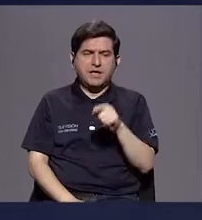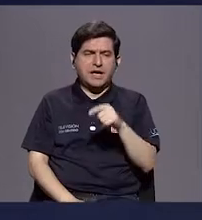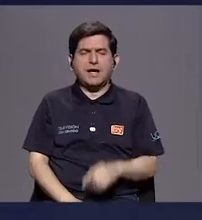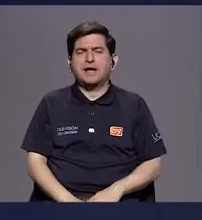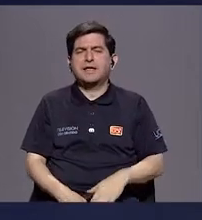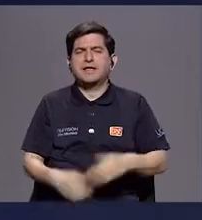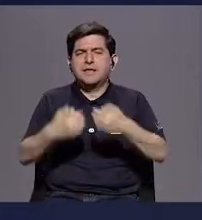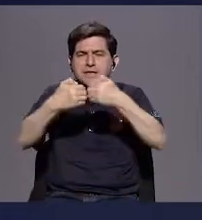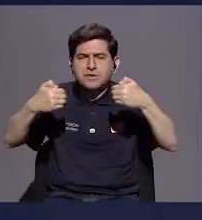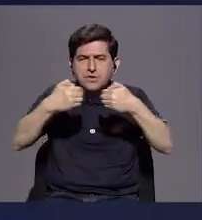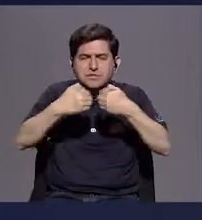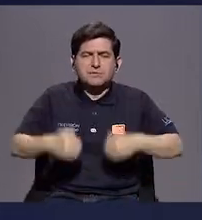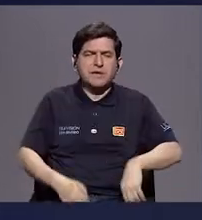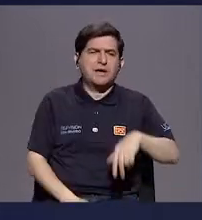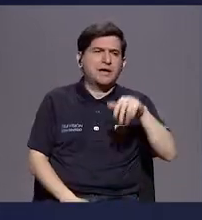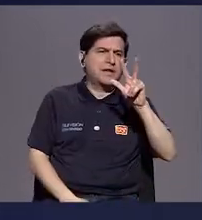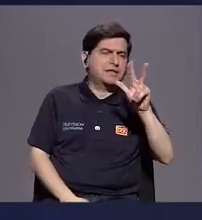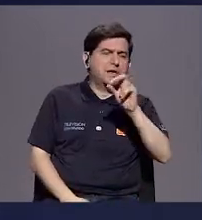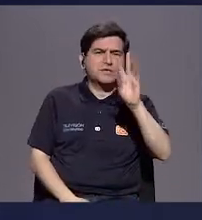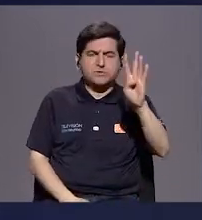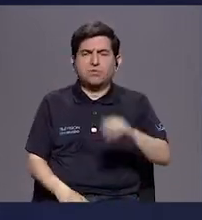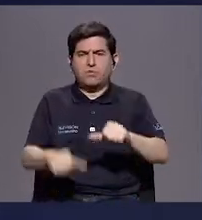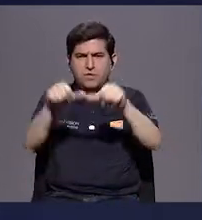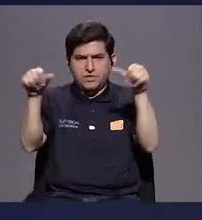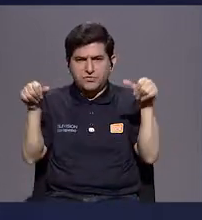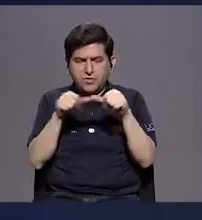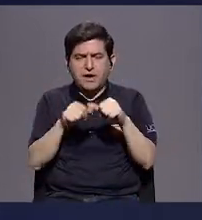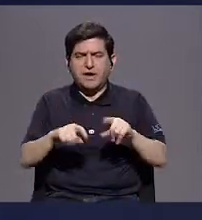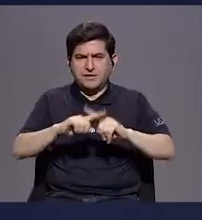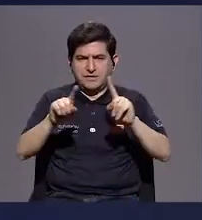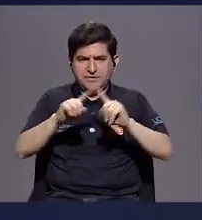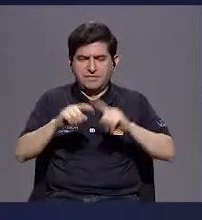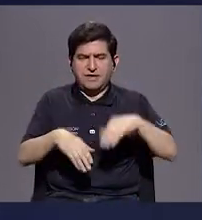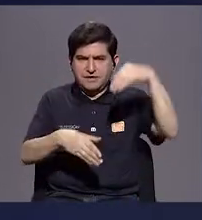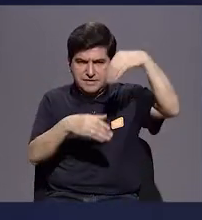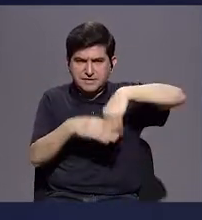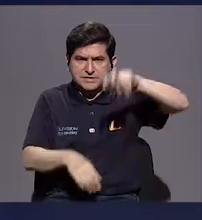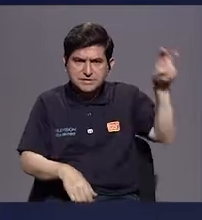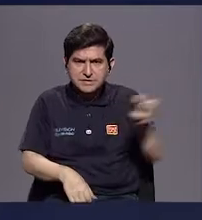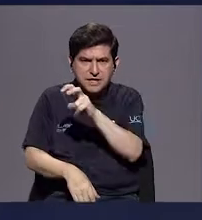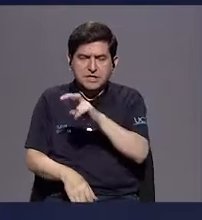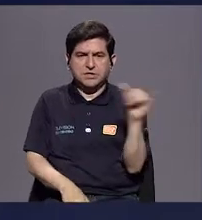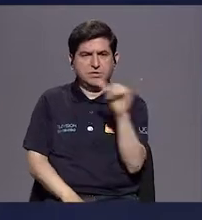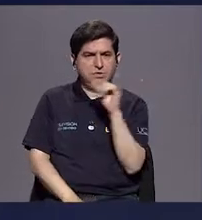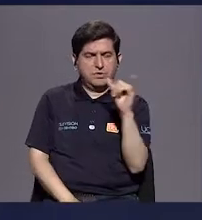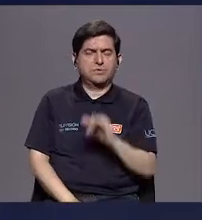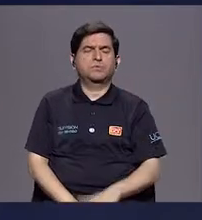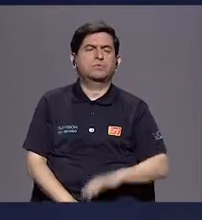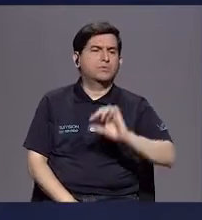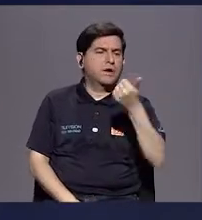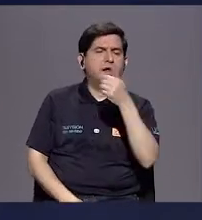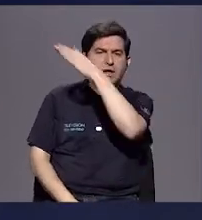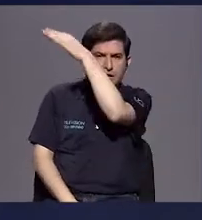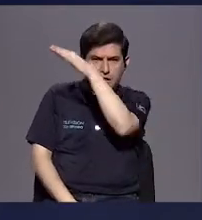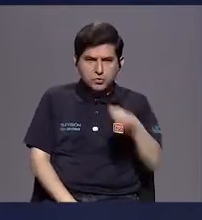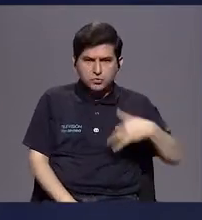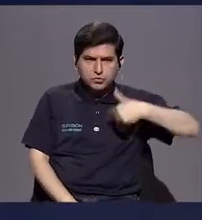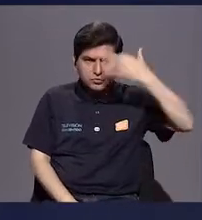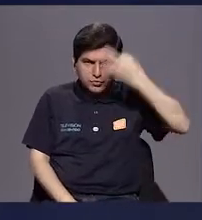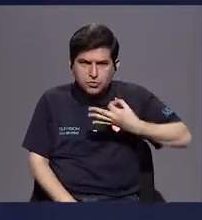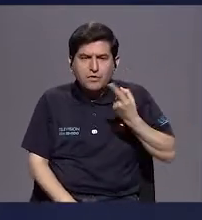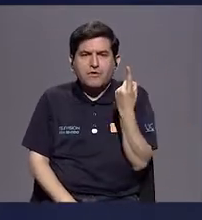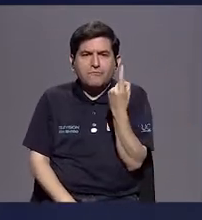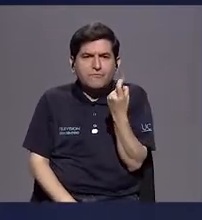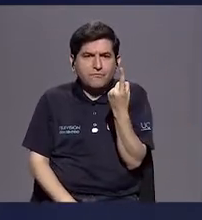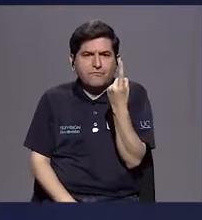diluye como en cuatro o tres sectores del área de transporte, me parece que, igual que el resto de los ejes, me parece